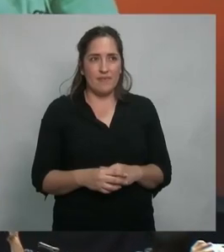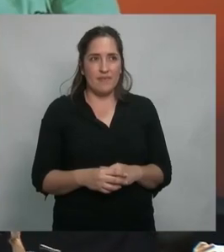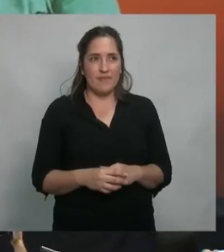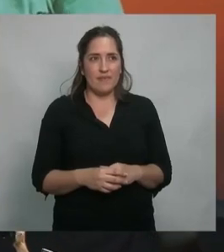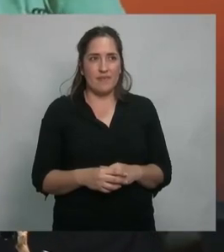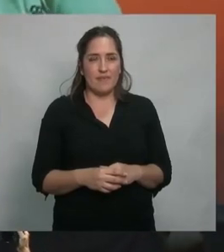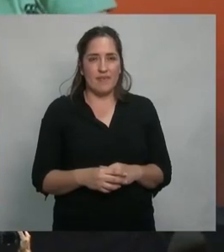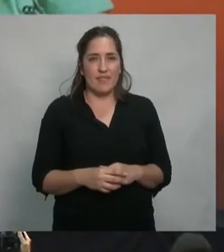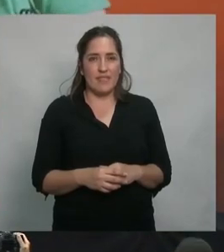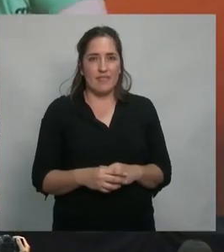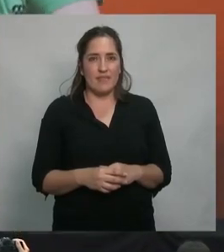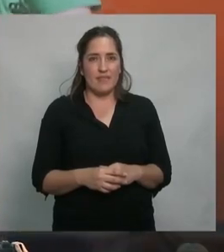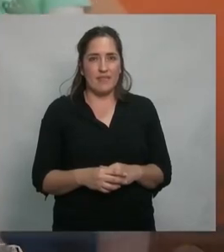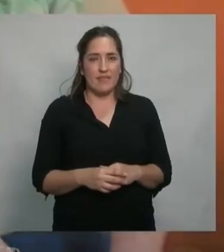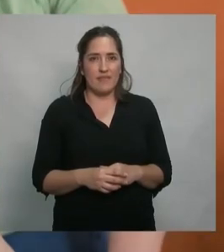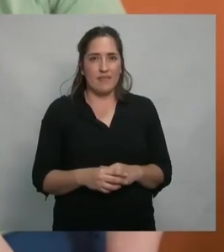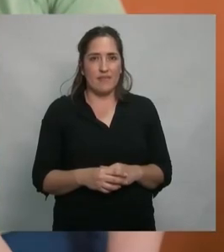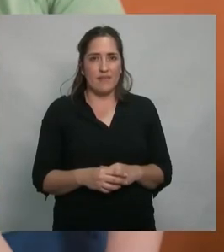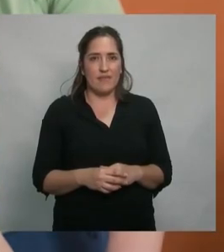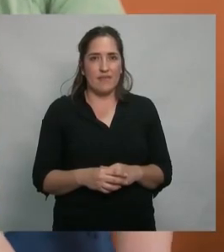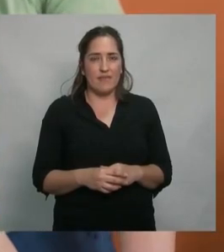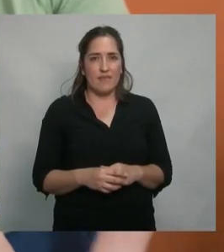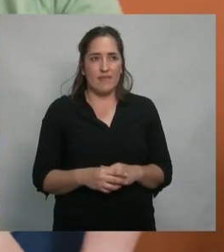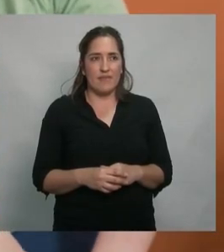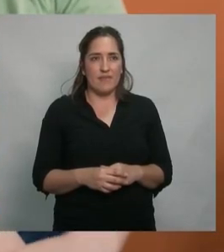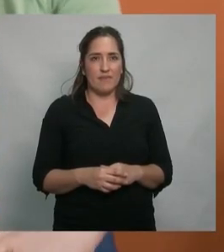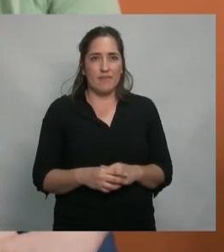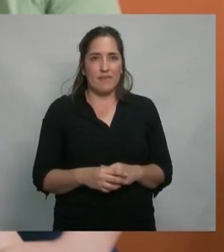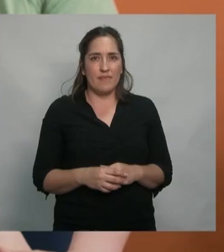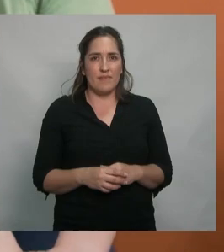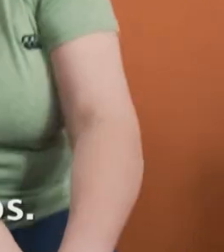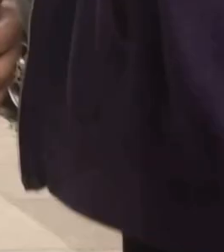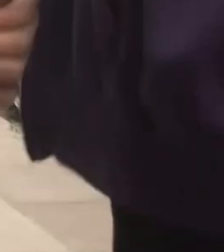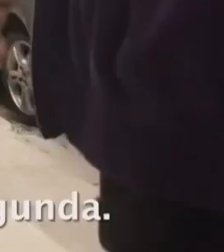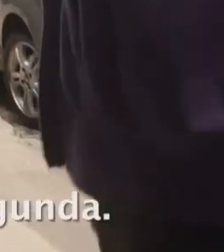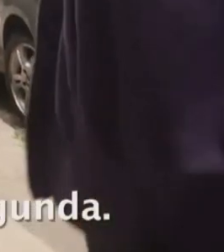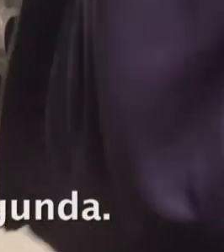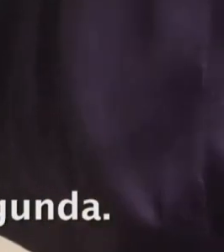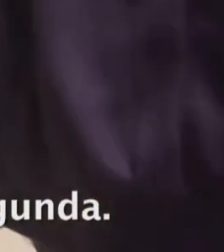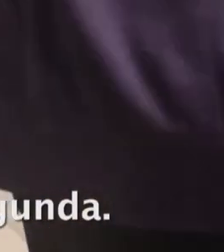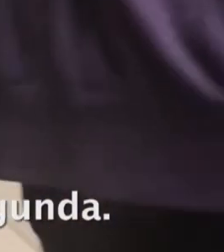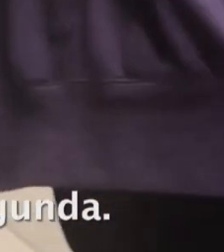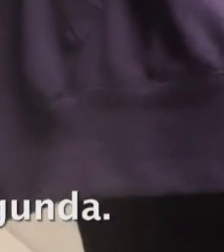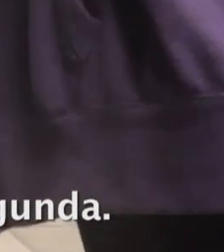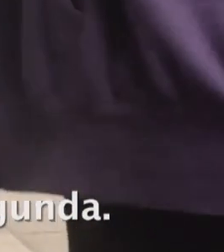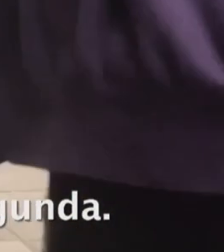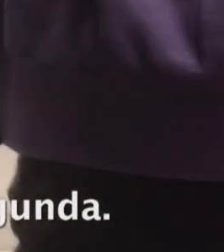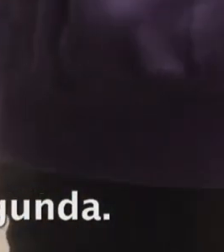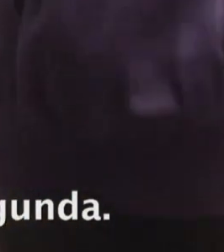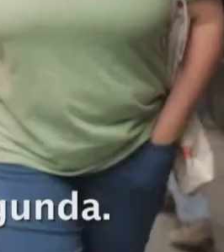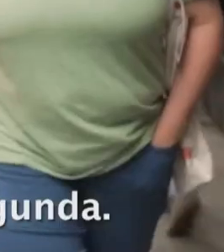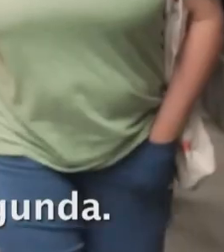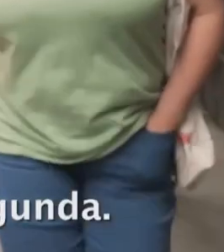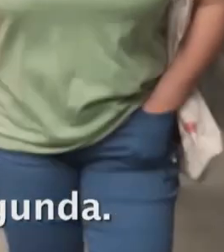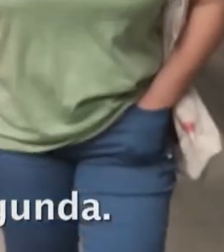Ella es Mirian, yo soy Claudia, estamos en pareja desde hace 17 años. Un día yo me di cuenta que